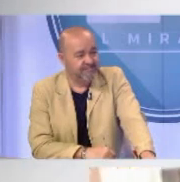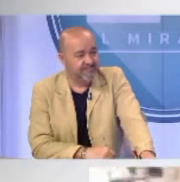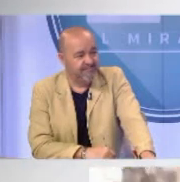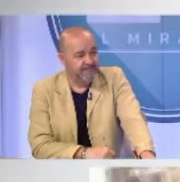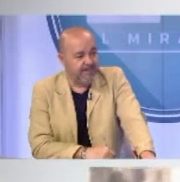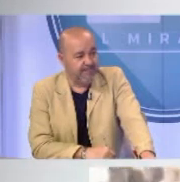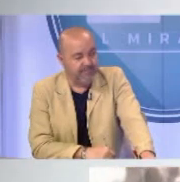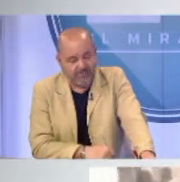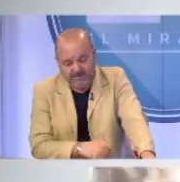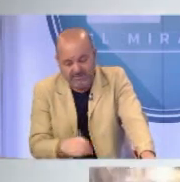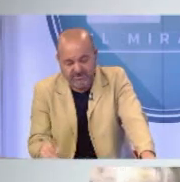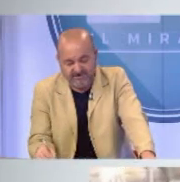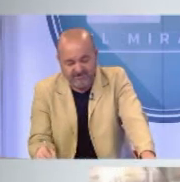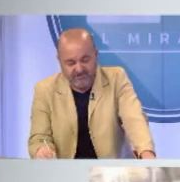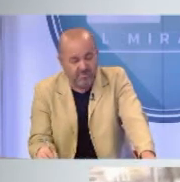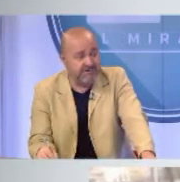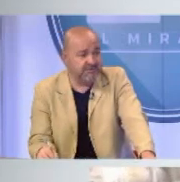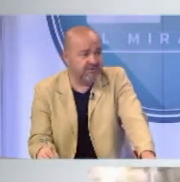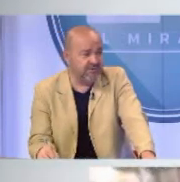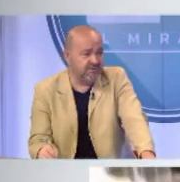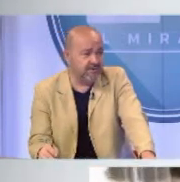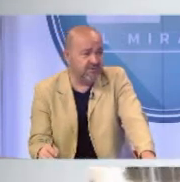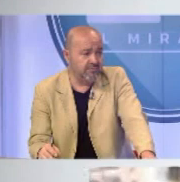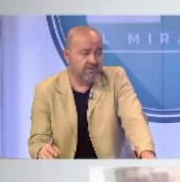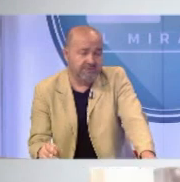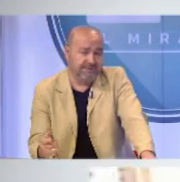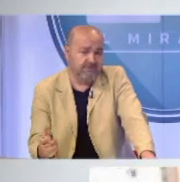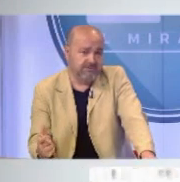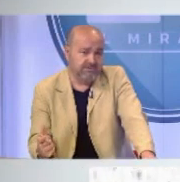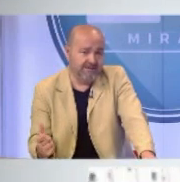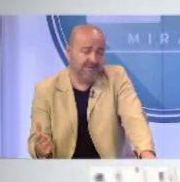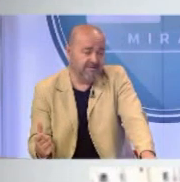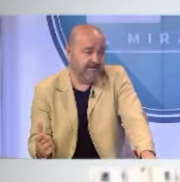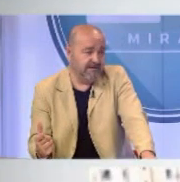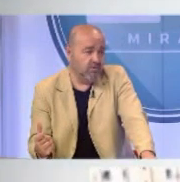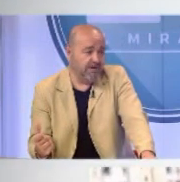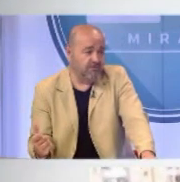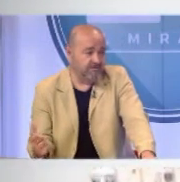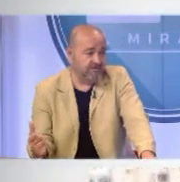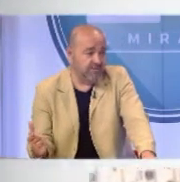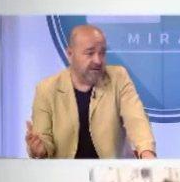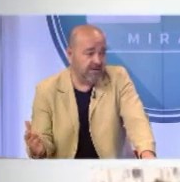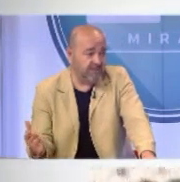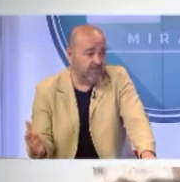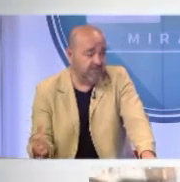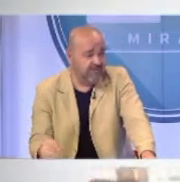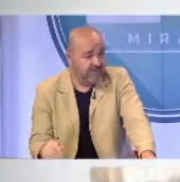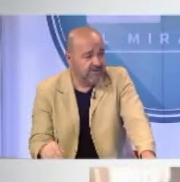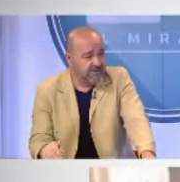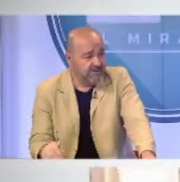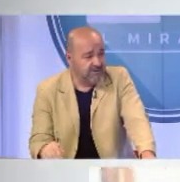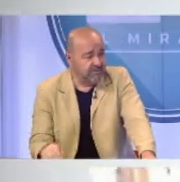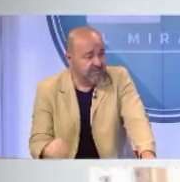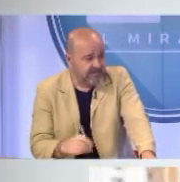robos ahí en el medio del campo. Porque claro, cuando hablamos de fútbol base no solamente jugamos, vemos y hablamos de ver a jugar a nuestros hijos al fútbol.